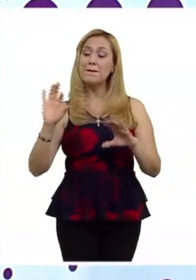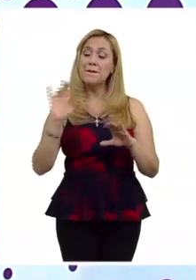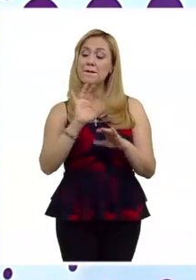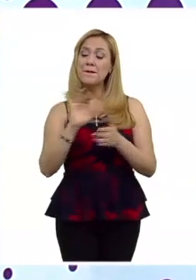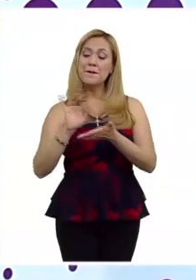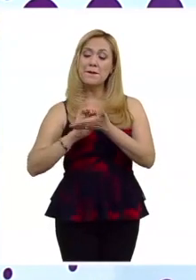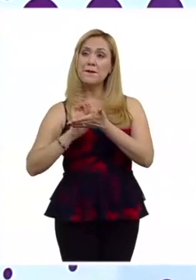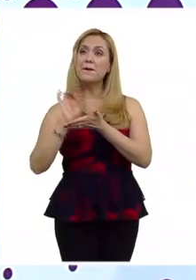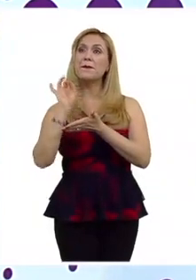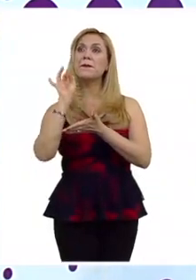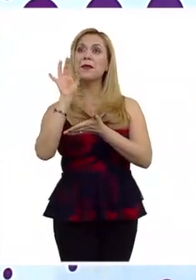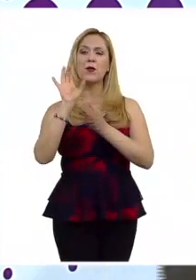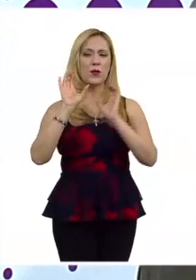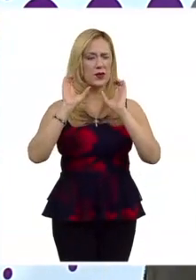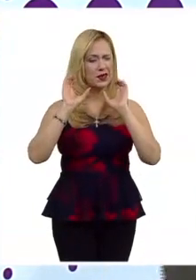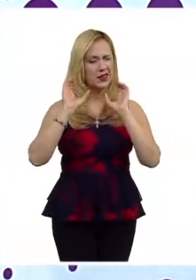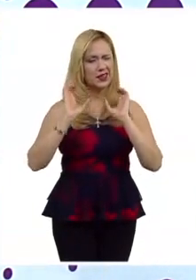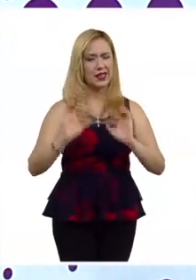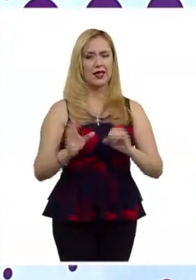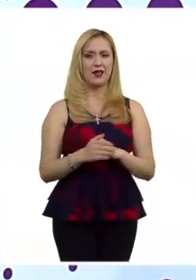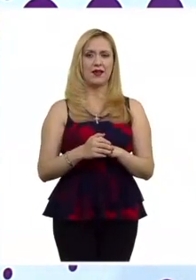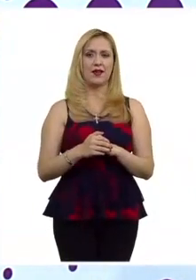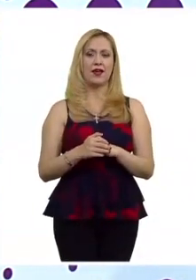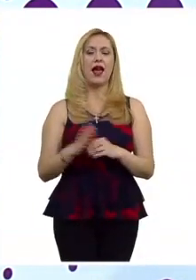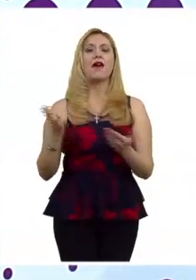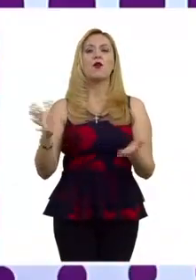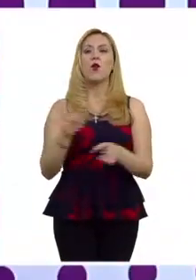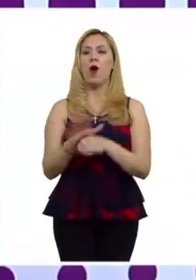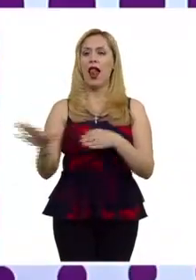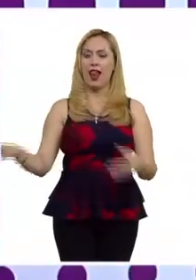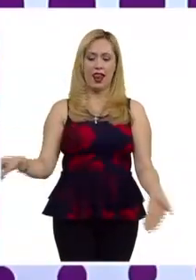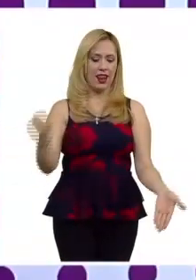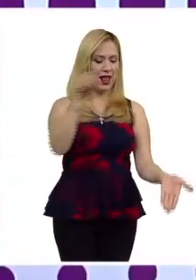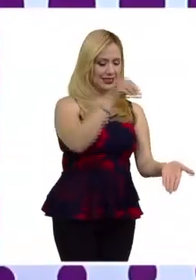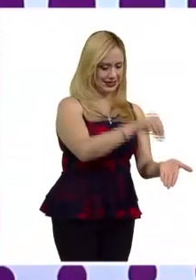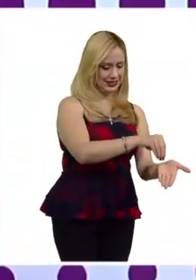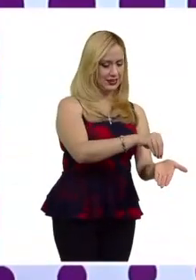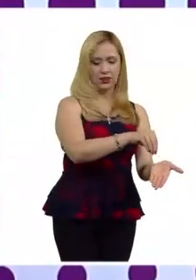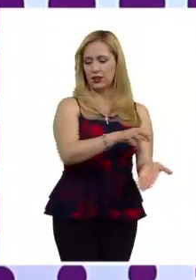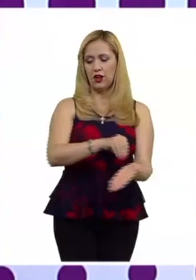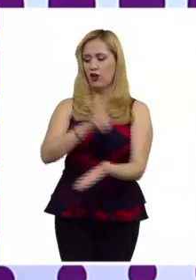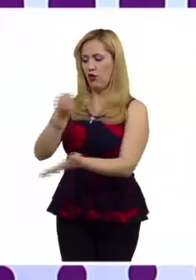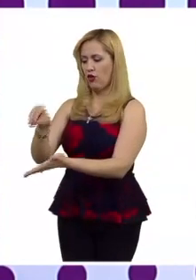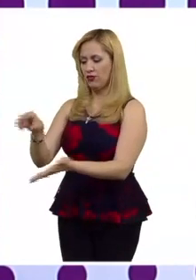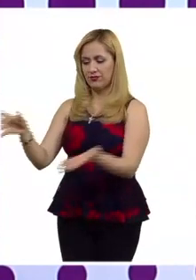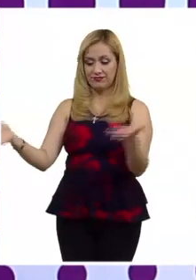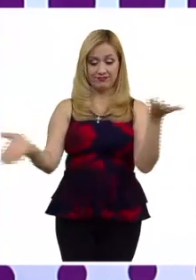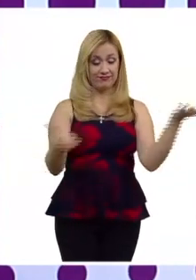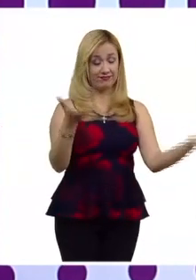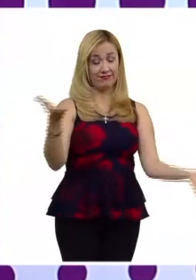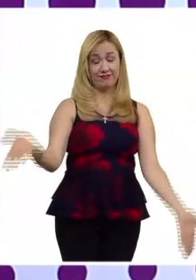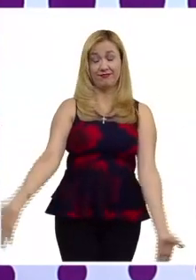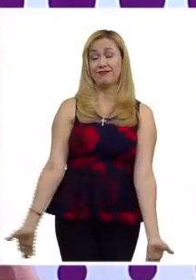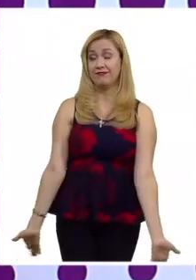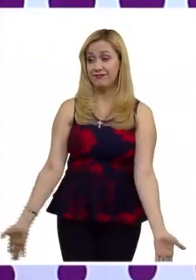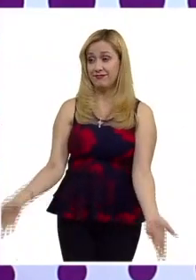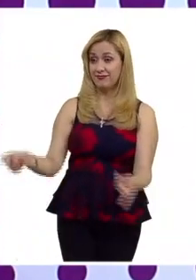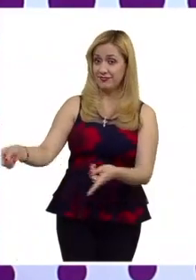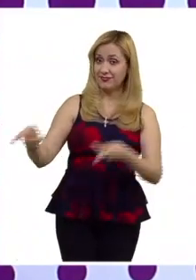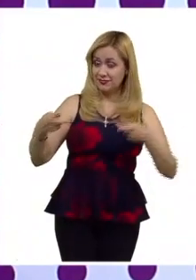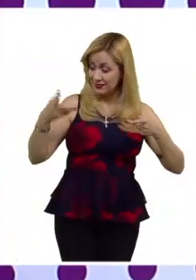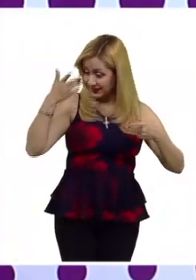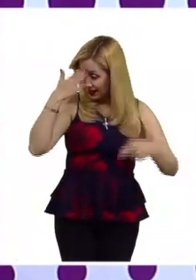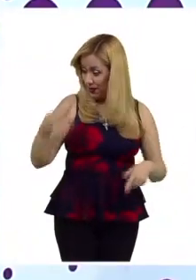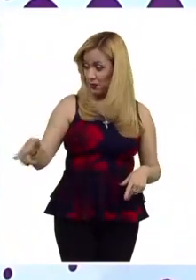o sea que si entraba en esa canasta o no entraba en esa canasta que el sujeto estaba consciente o no estaba